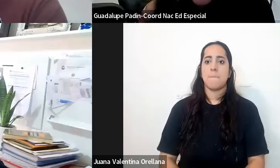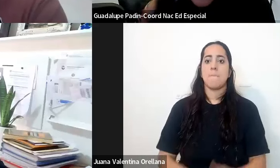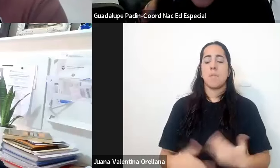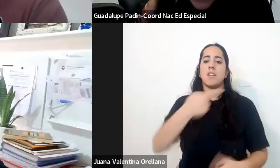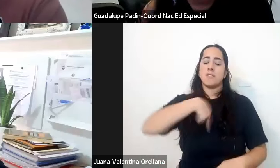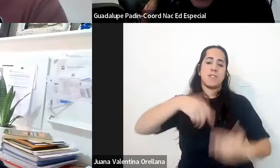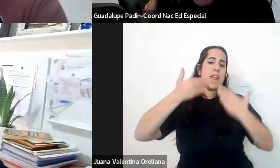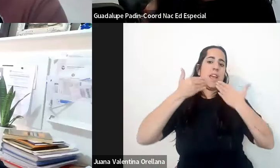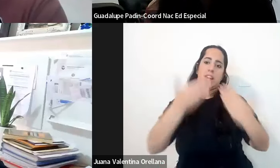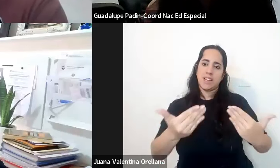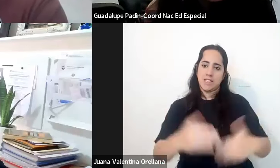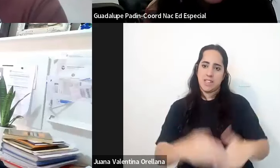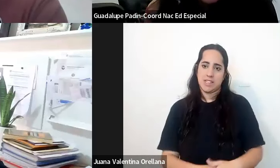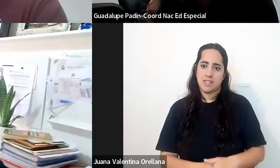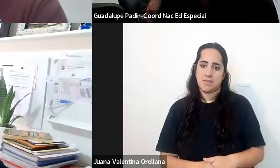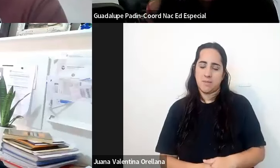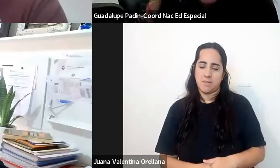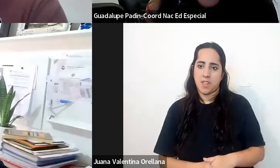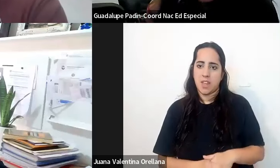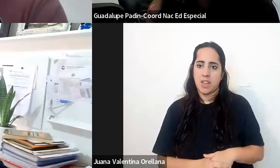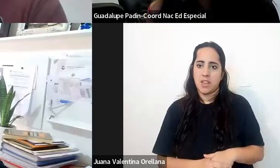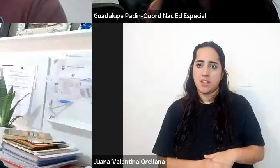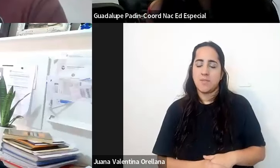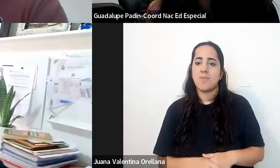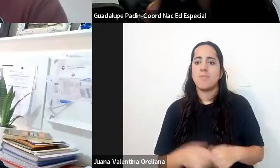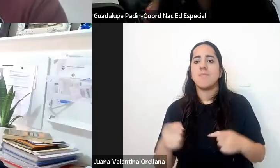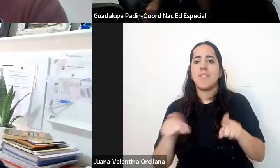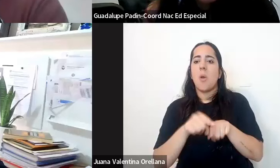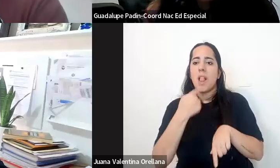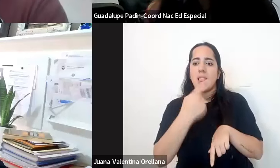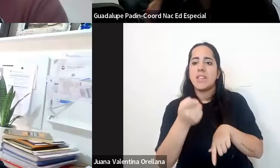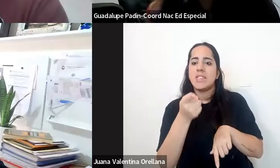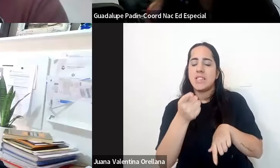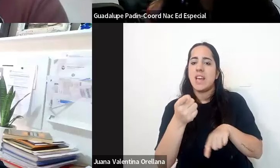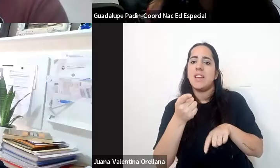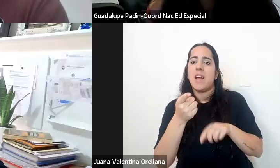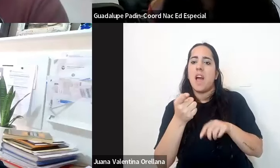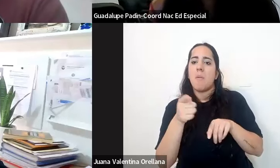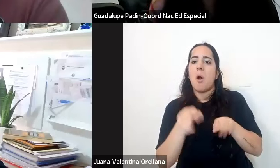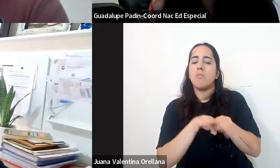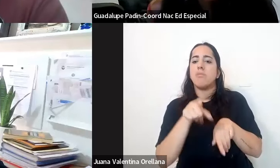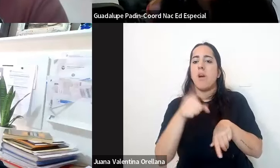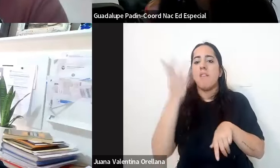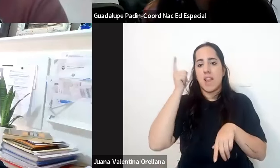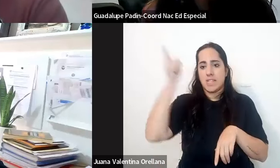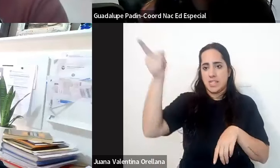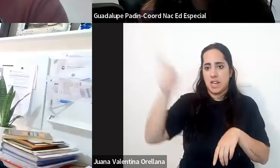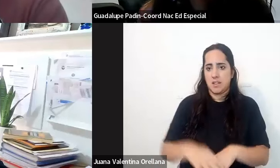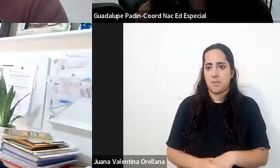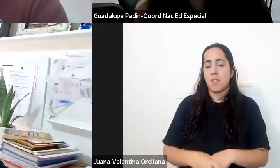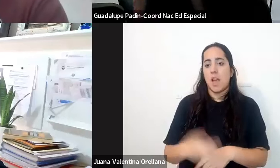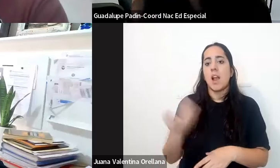agradecerles y tal como dice el responsable de contenido de Francia son los mismos dilemas profesionales